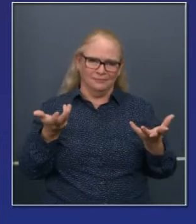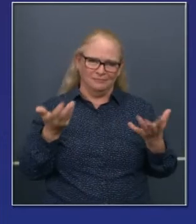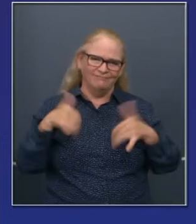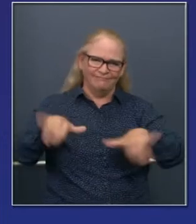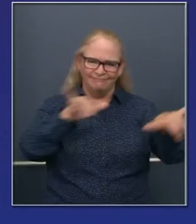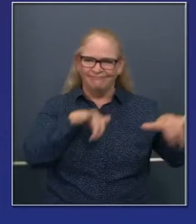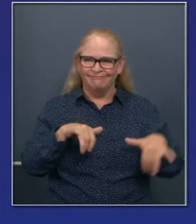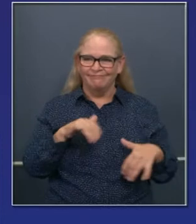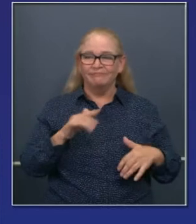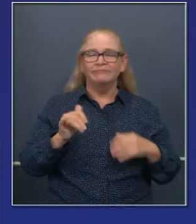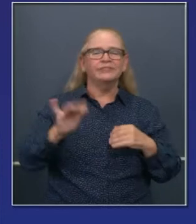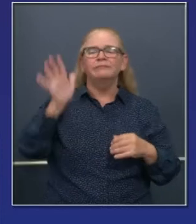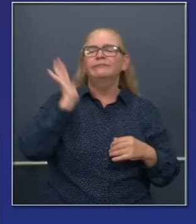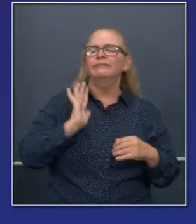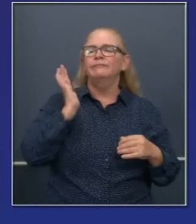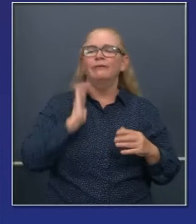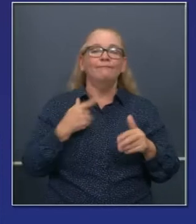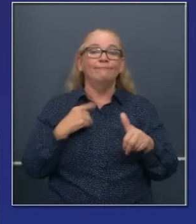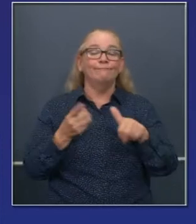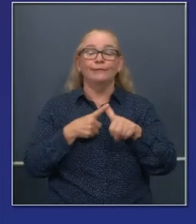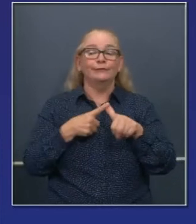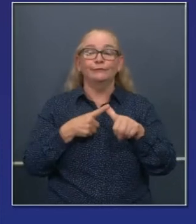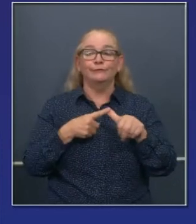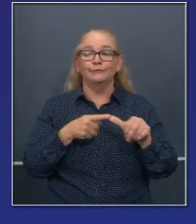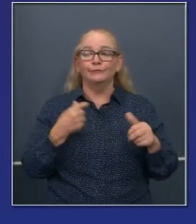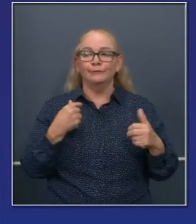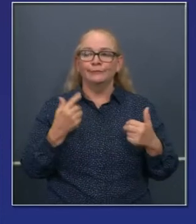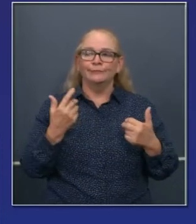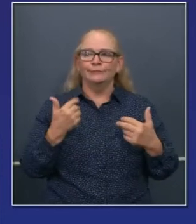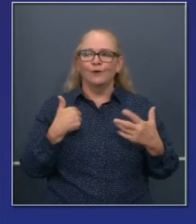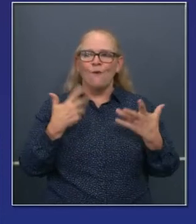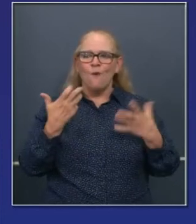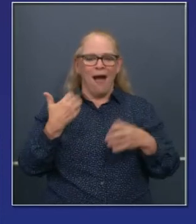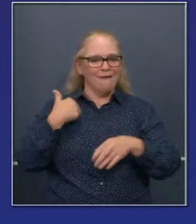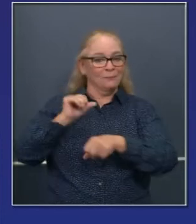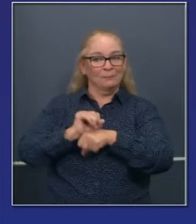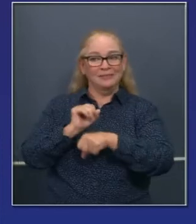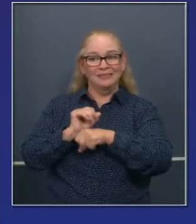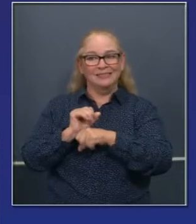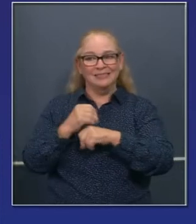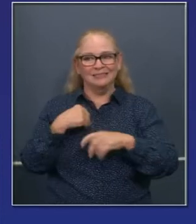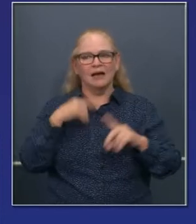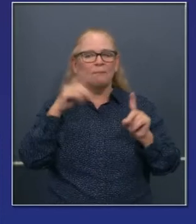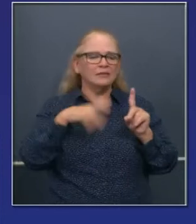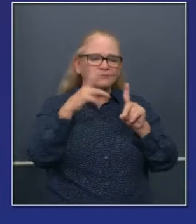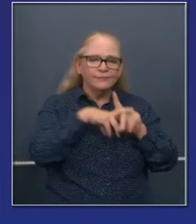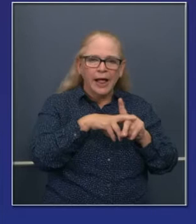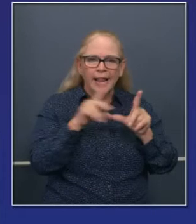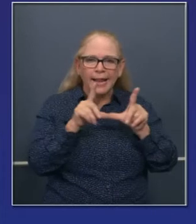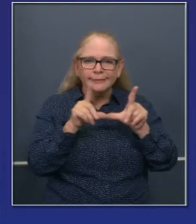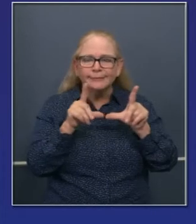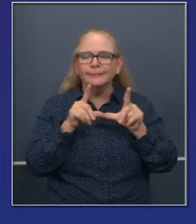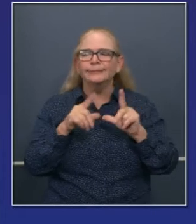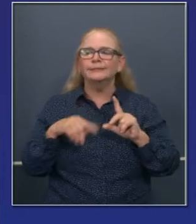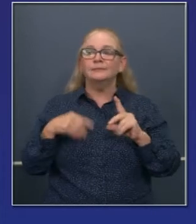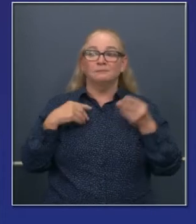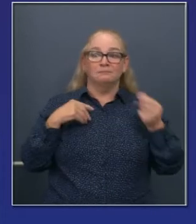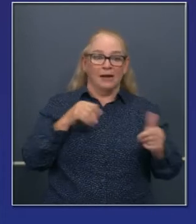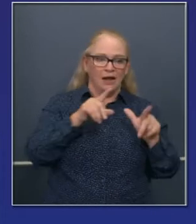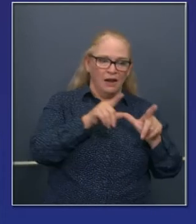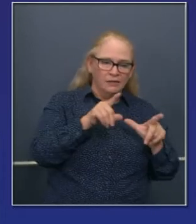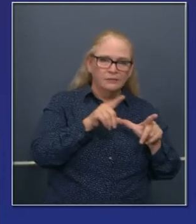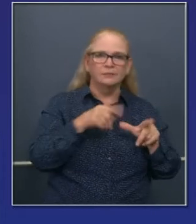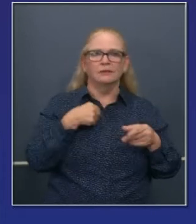semanas cuando yo apliqué para mi licencia de negocio para abrir un negocio, crear empleos, crear ingresos de impuestos